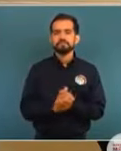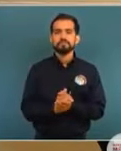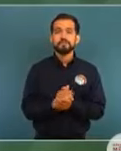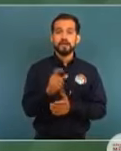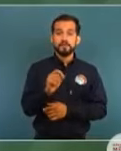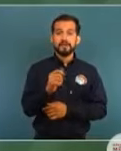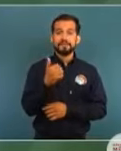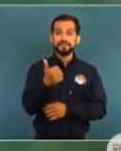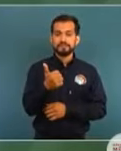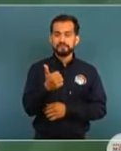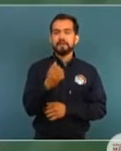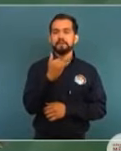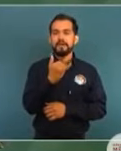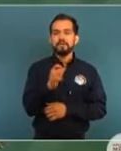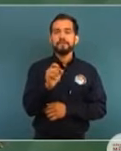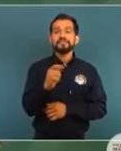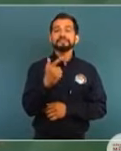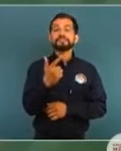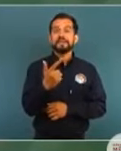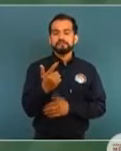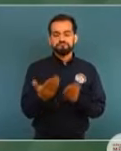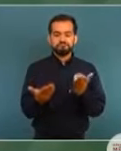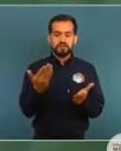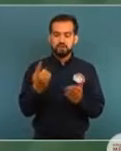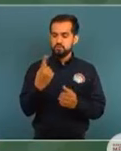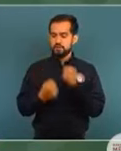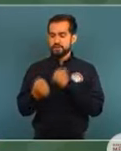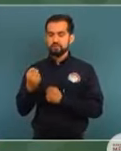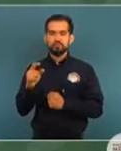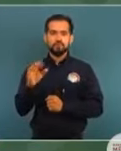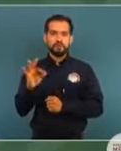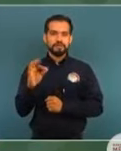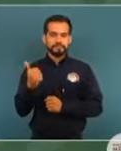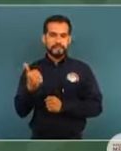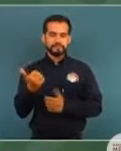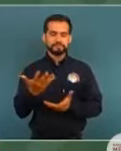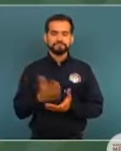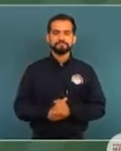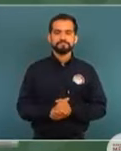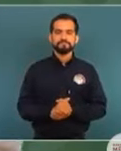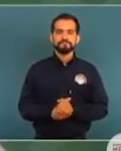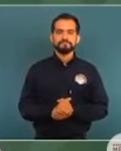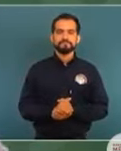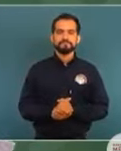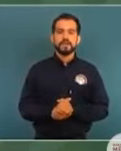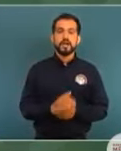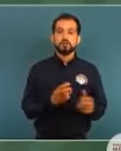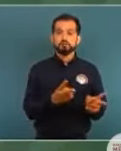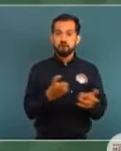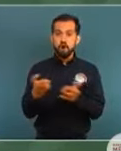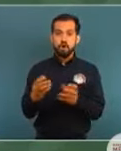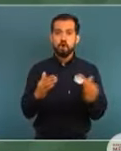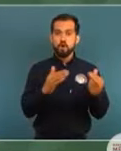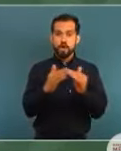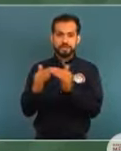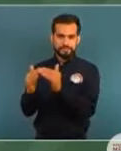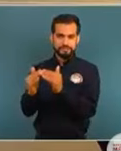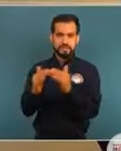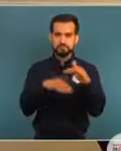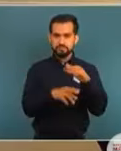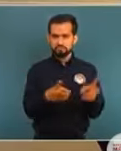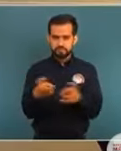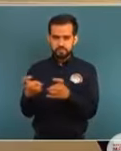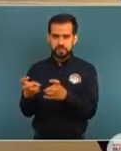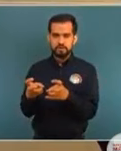Llevan 27 eventos en comparación de los del año pasado que fueron 46. El robo a casa habitación,